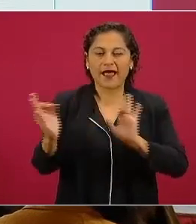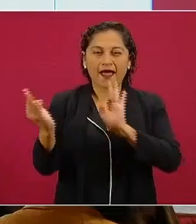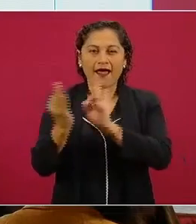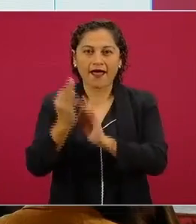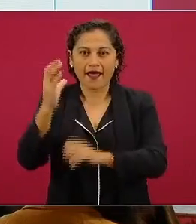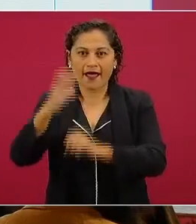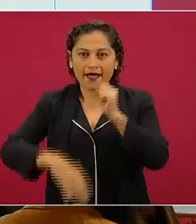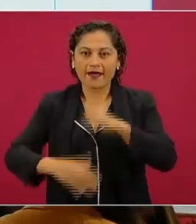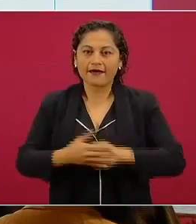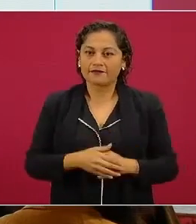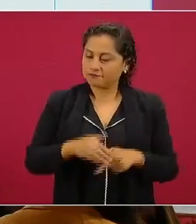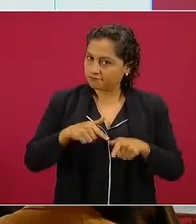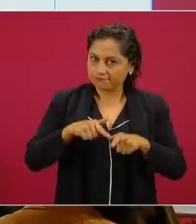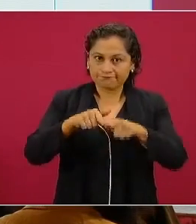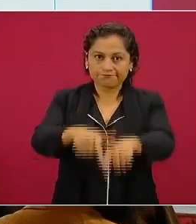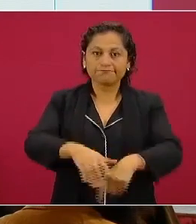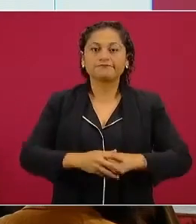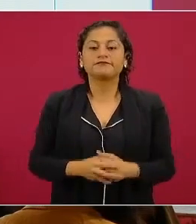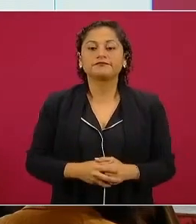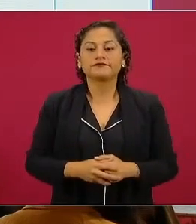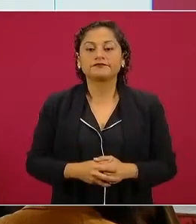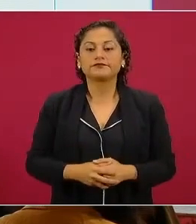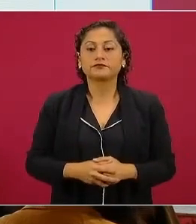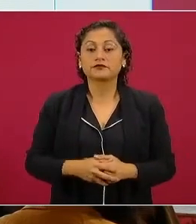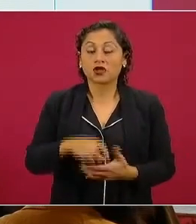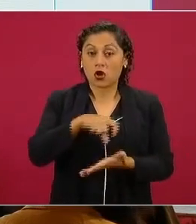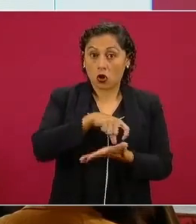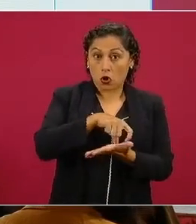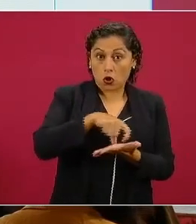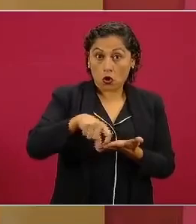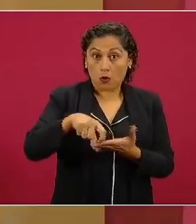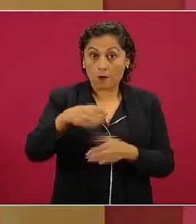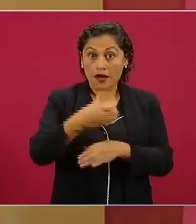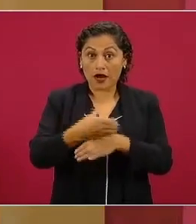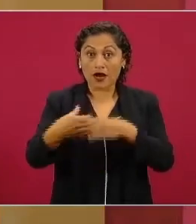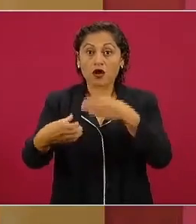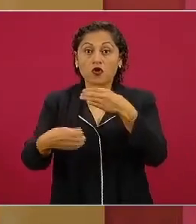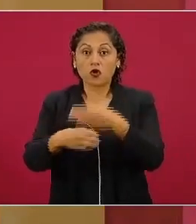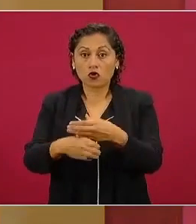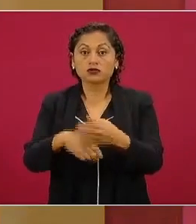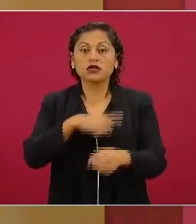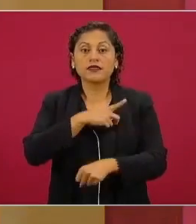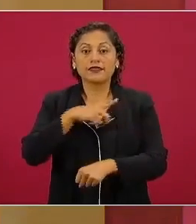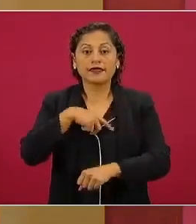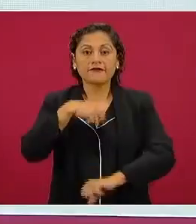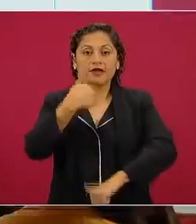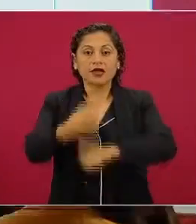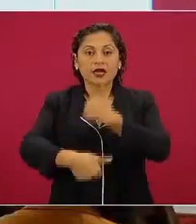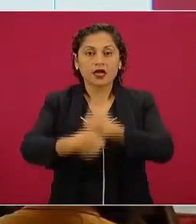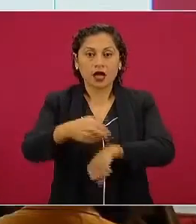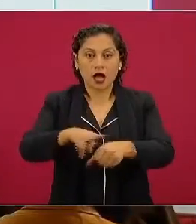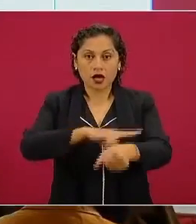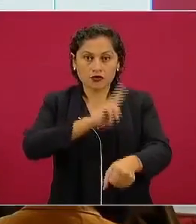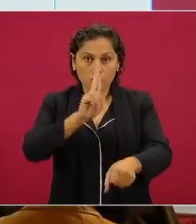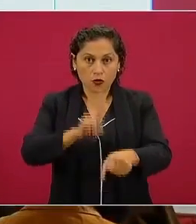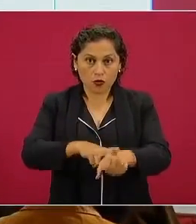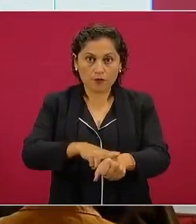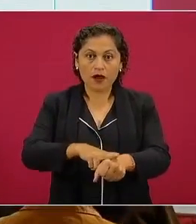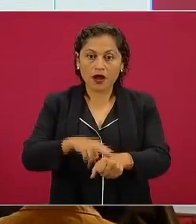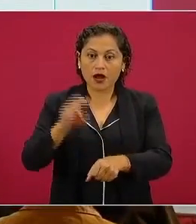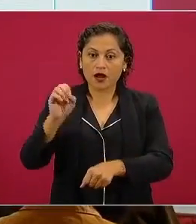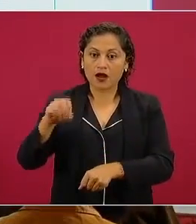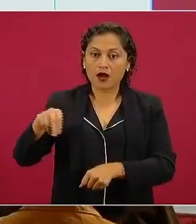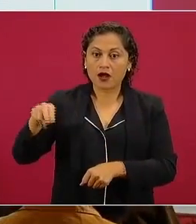las compras del gobierno estarán de manera consolidada mediante convocatoria y con observación ciudadana de oficinas de transparencia de la ONU